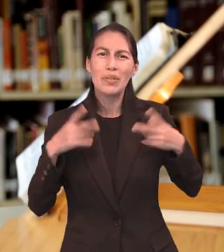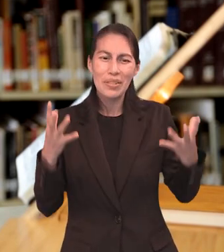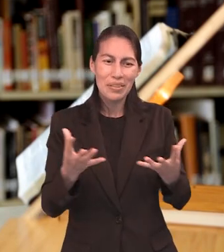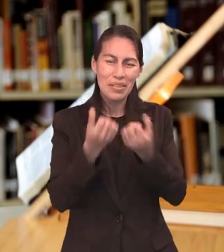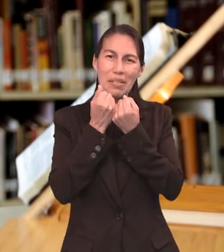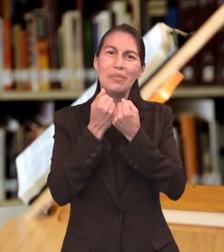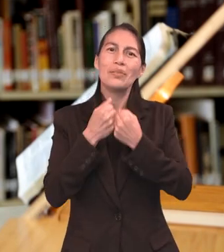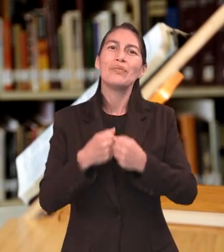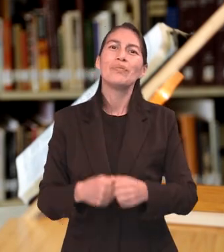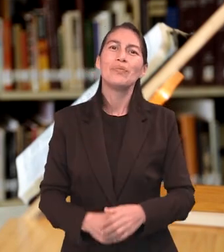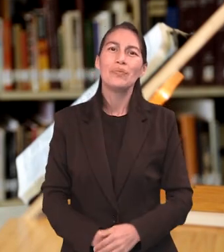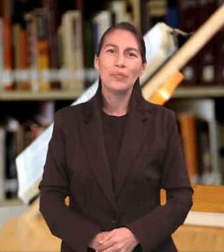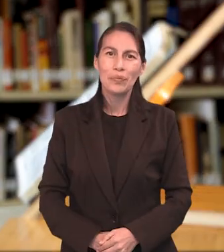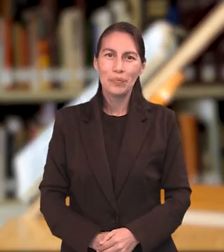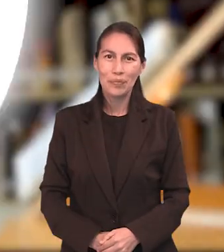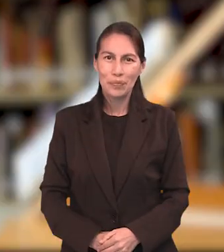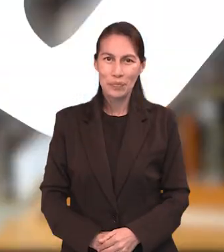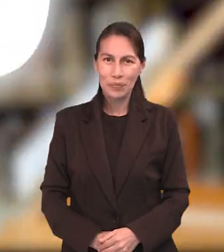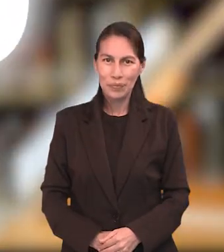por mí y por toda la humanidad.